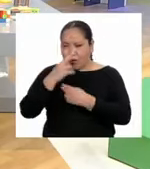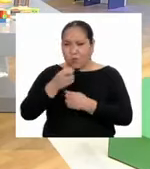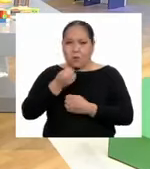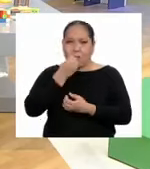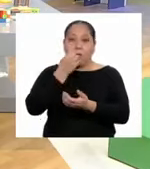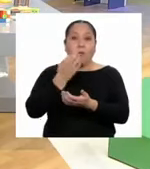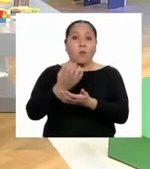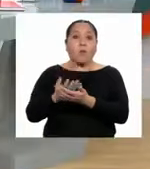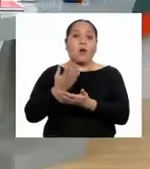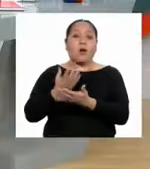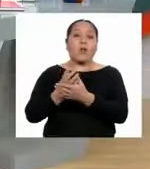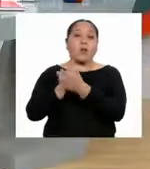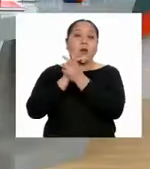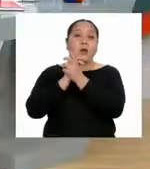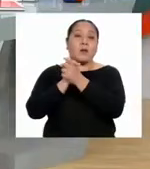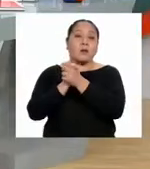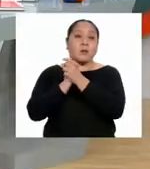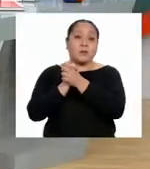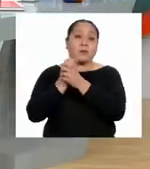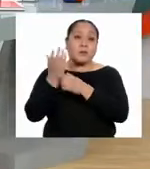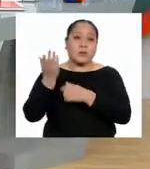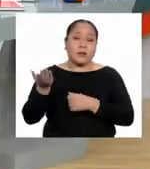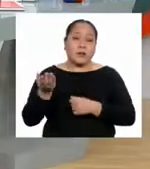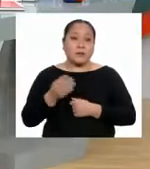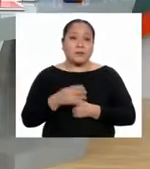buena amistad.